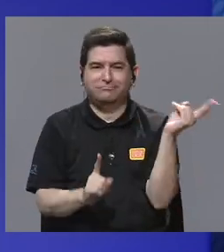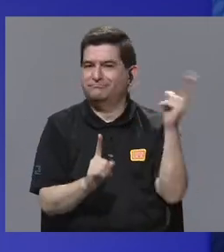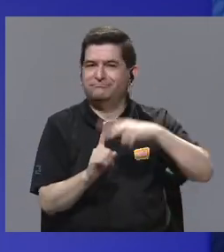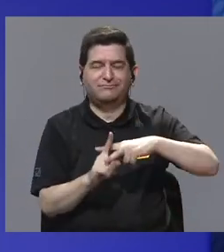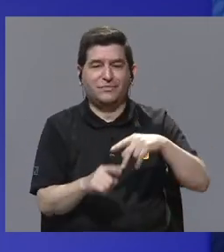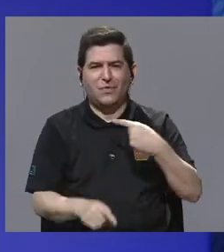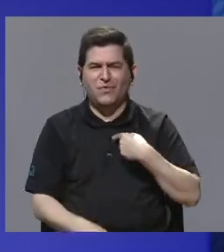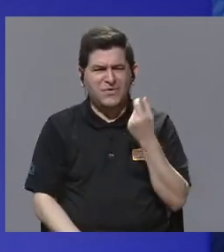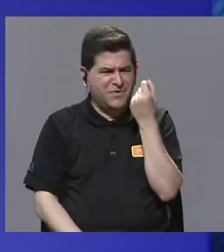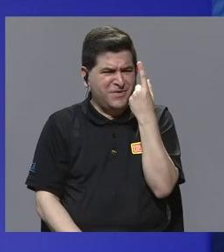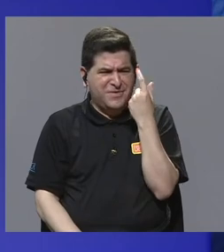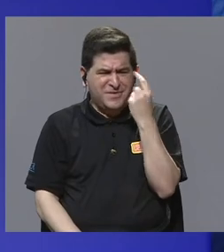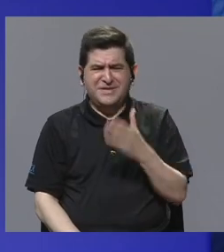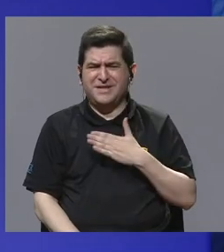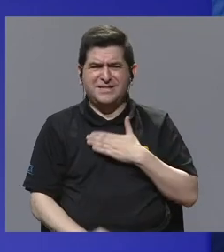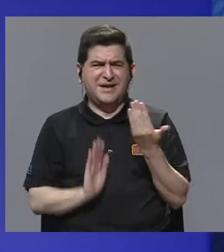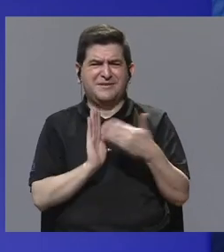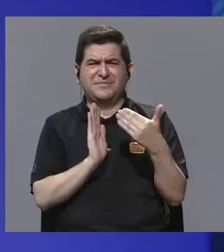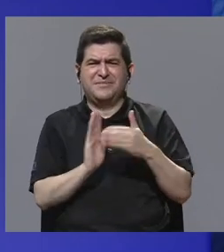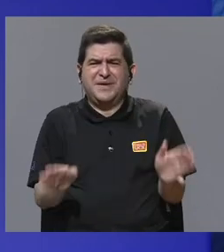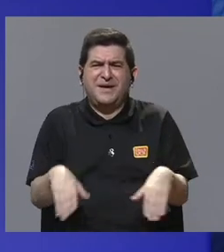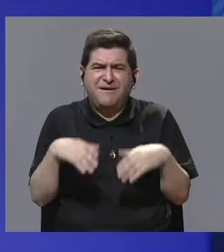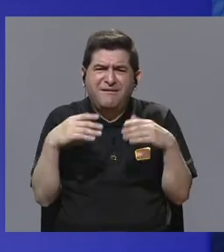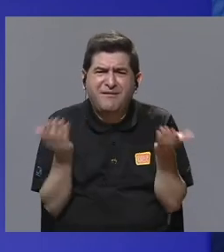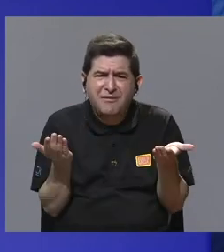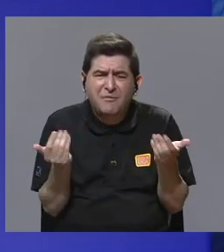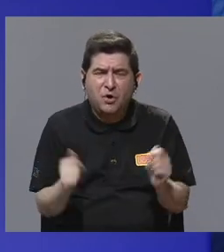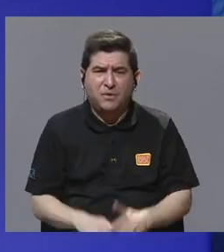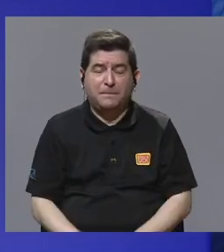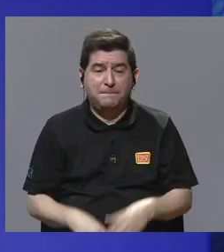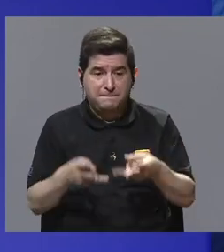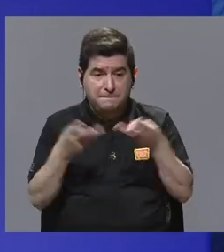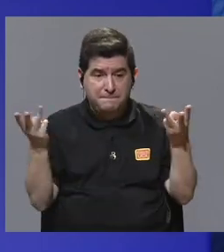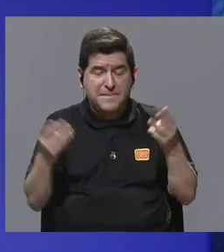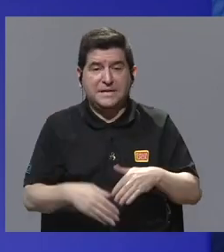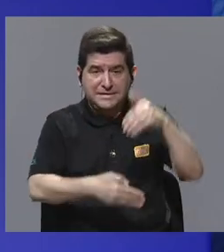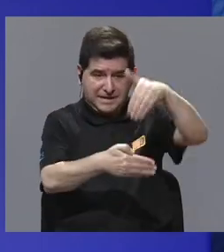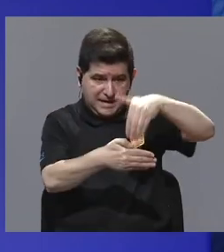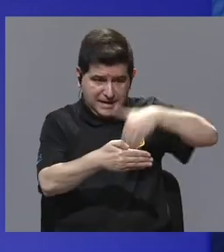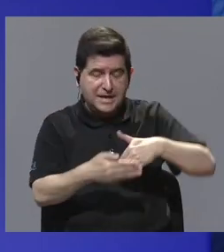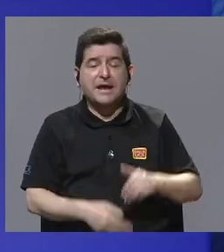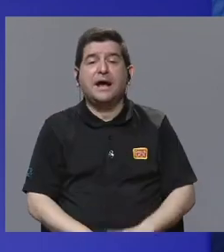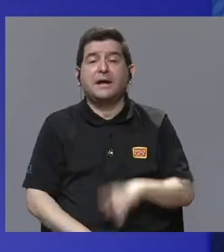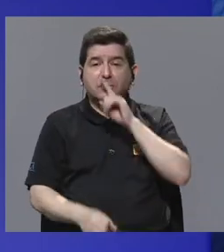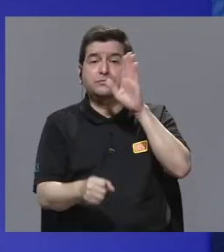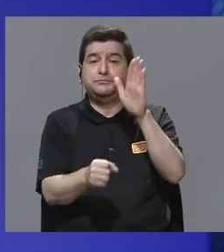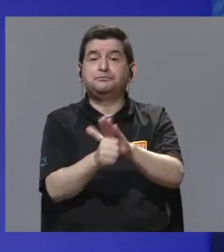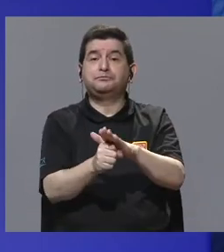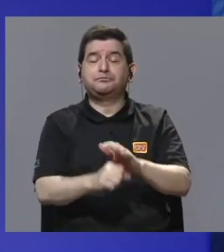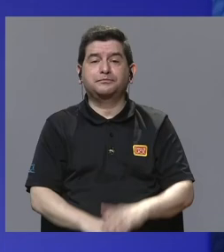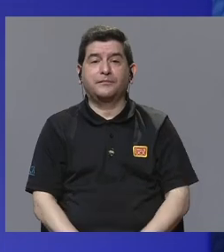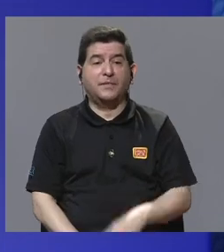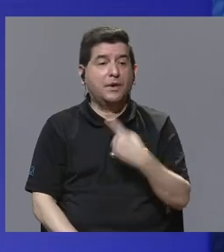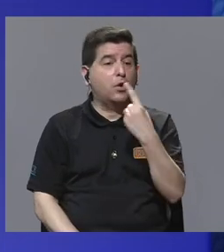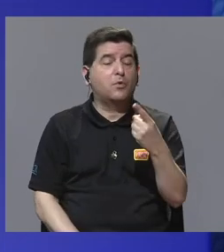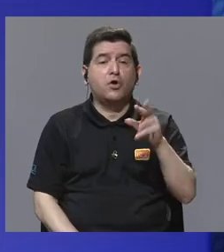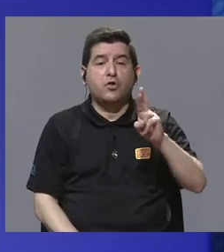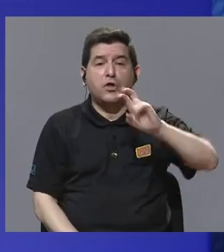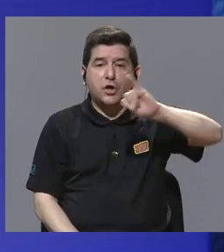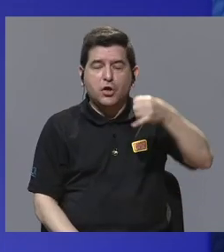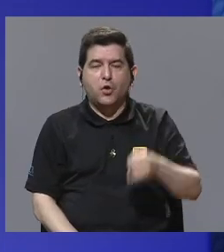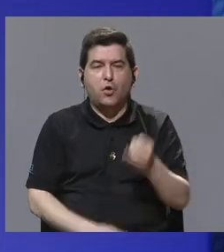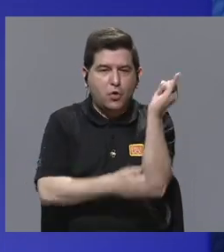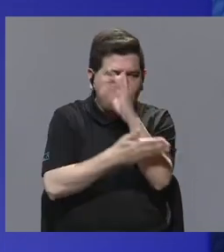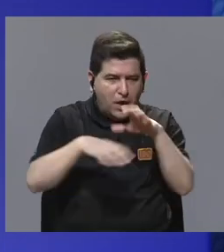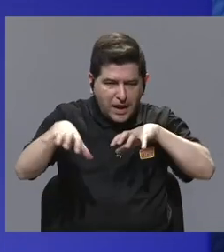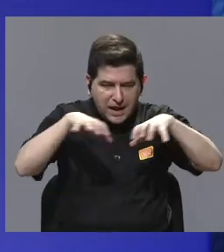aplicada, entonces uno no entiende cómo me afecta, ¿verdad? Y creo que el material de archivo logra eso. Y bueno, como decía Roberto,